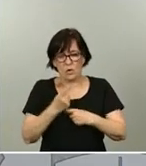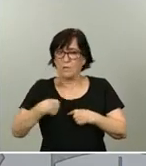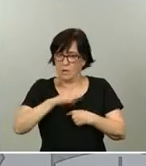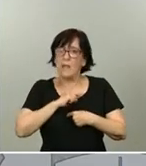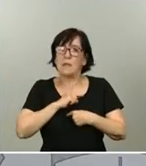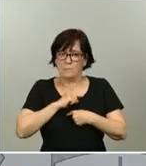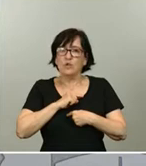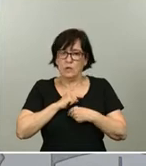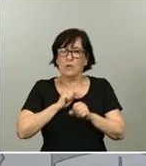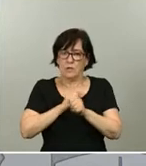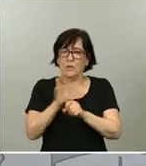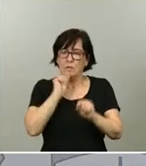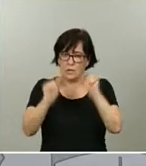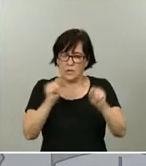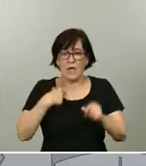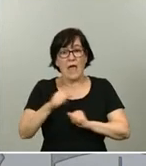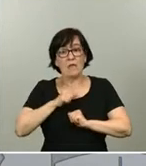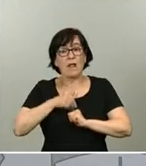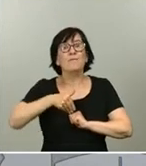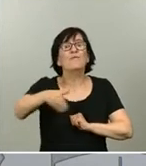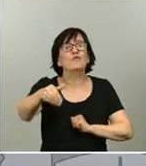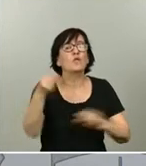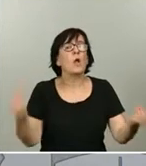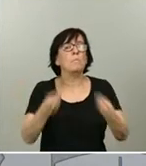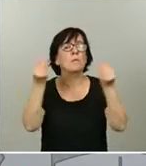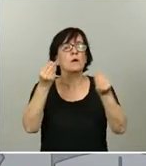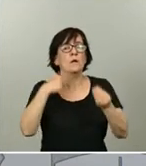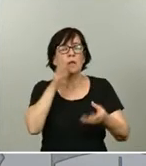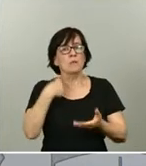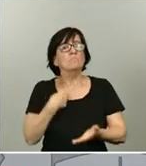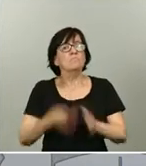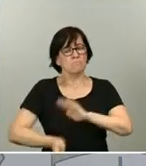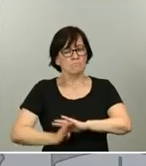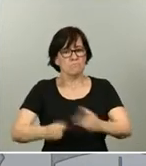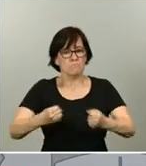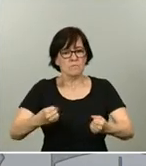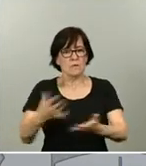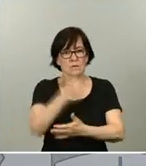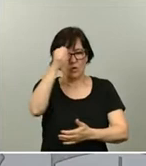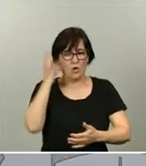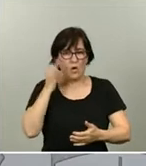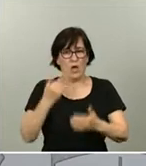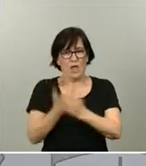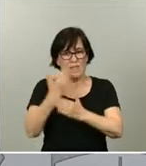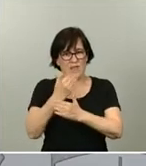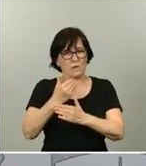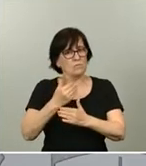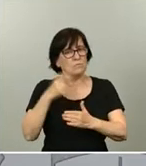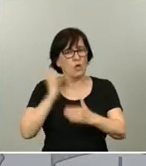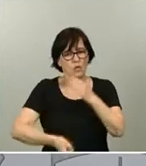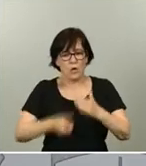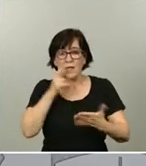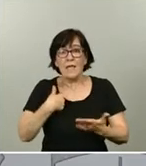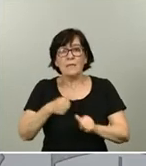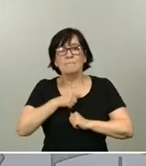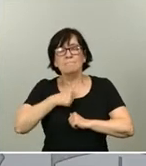esta esperanza de un futuro mejor la que nos mantuvo en pie a todos, a todas los días más duros de esta pandemia y es esta esperanza la que